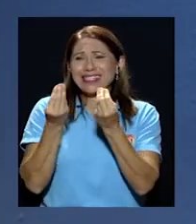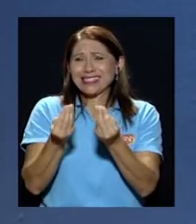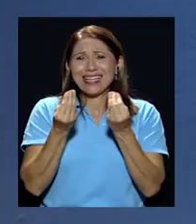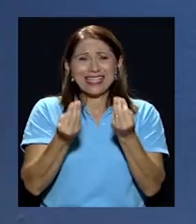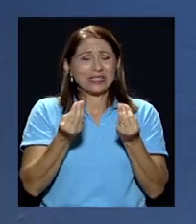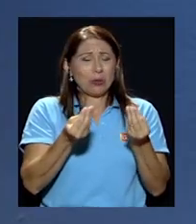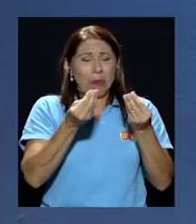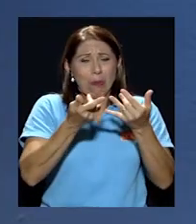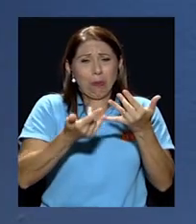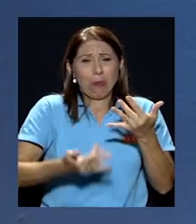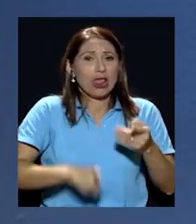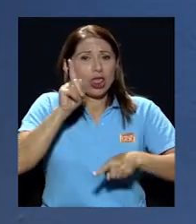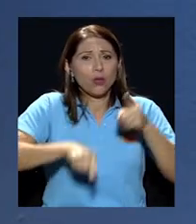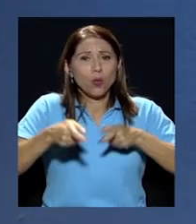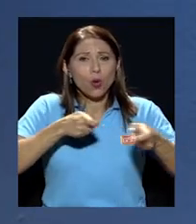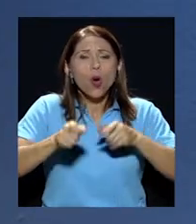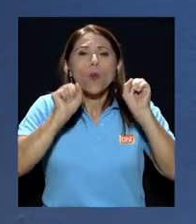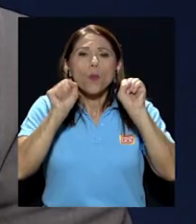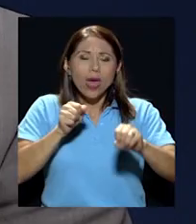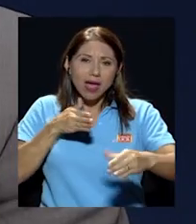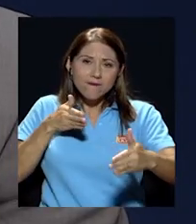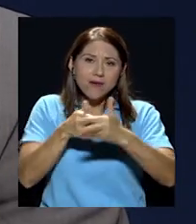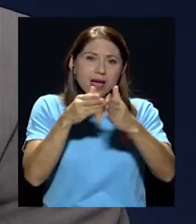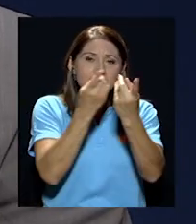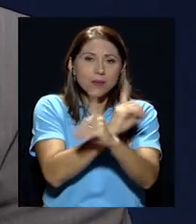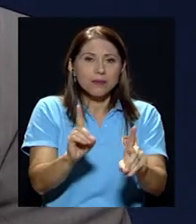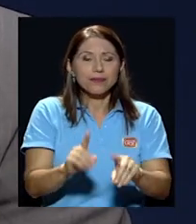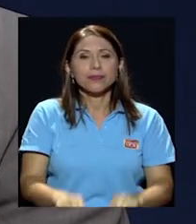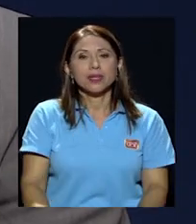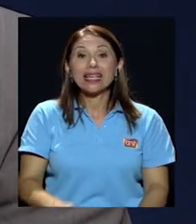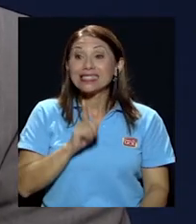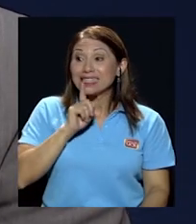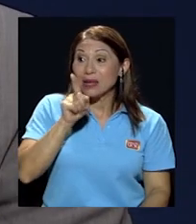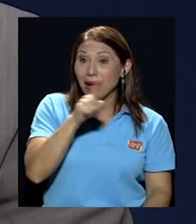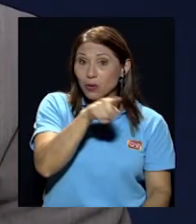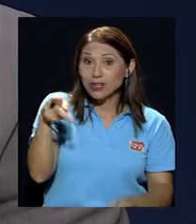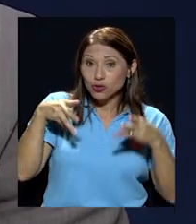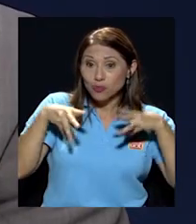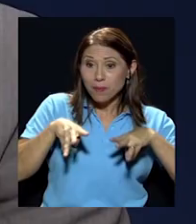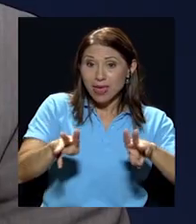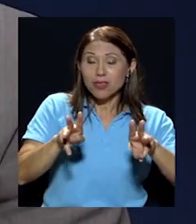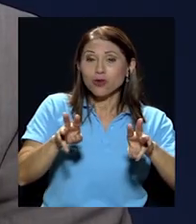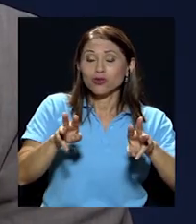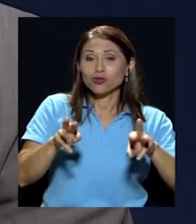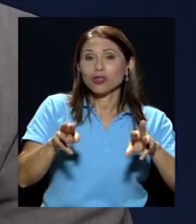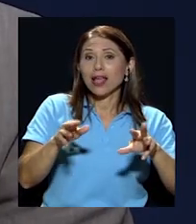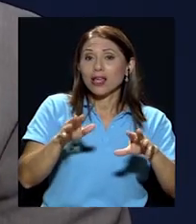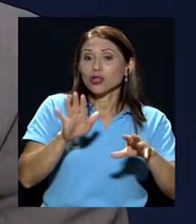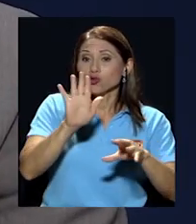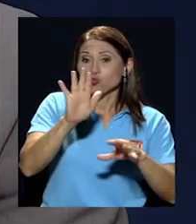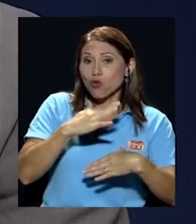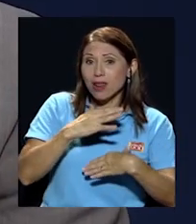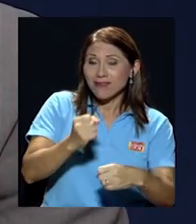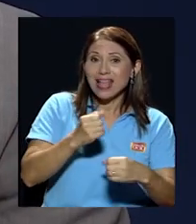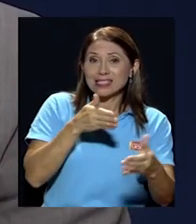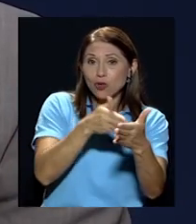puede llegar a afectar la democracia sin embargo la credibilidad de esos medios ha sido afectada o de las personas que no dicen la